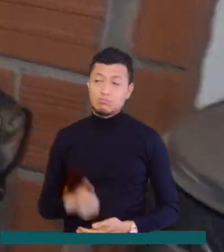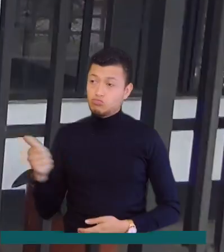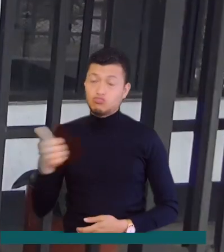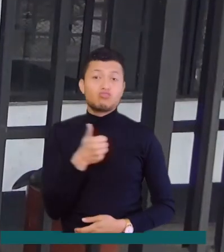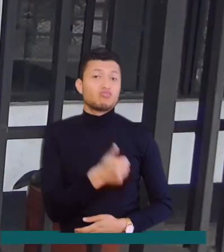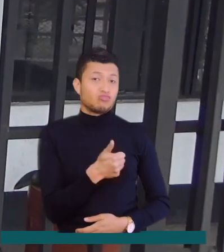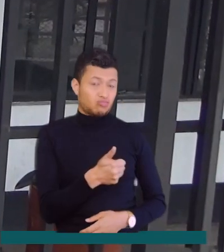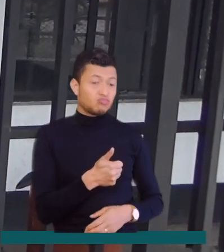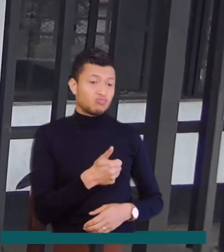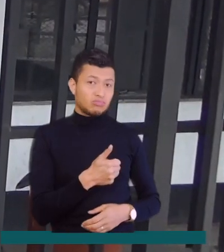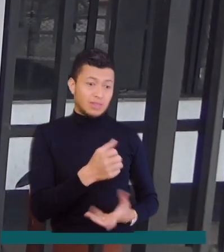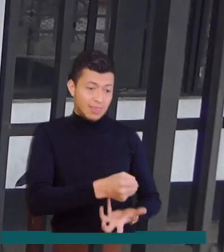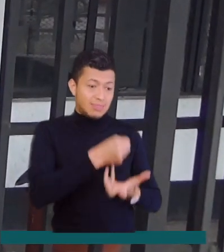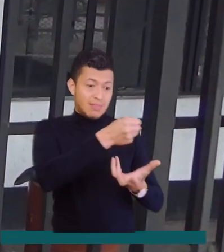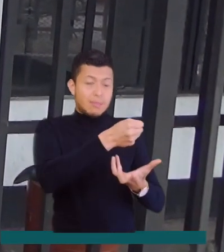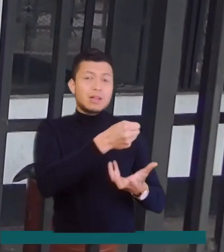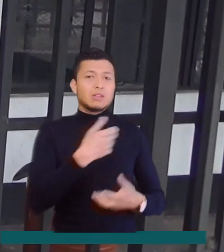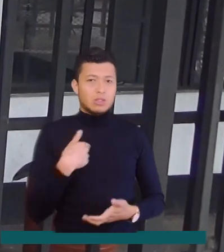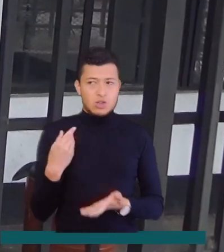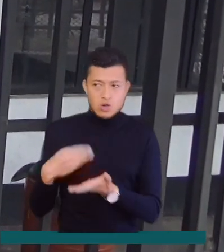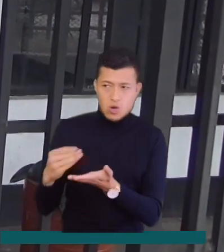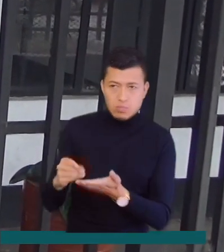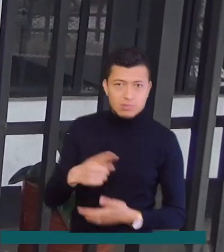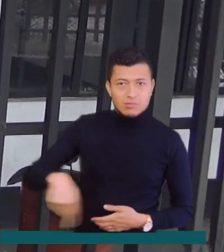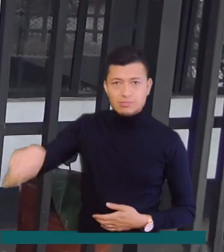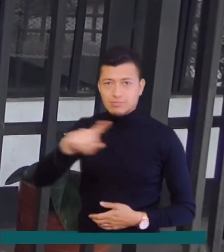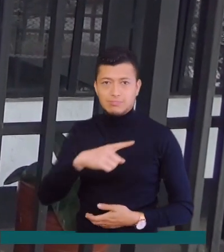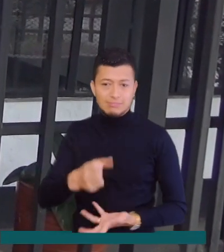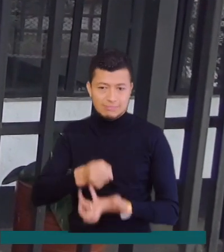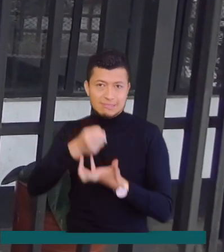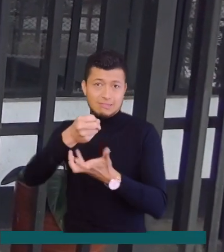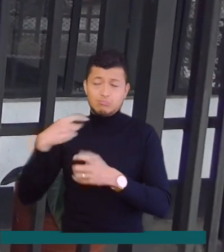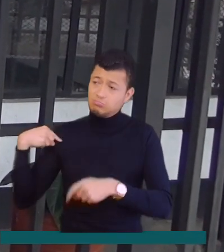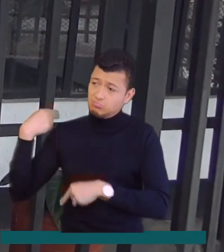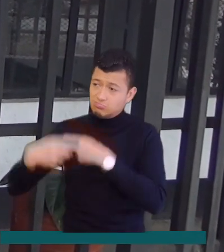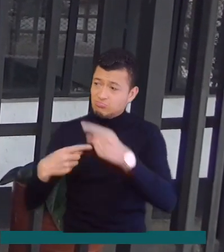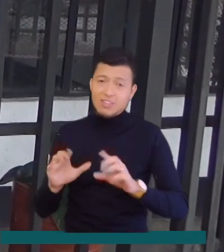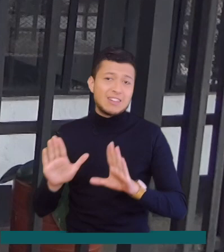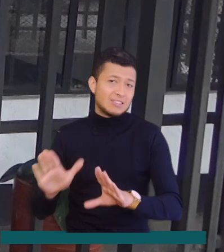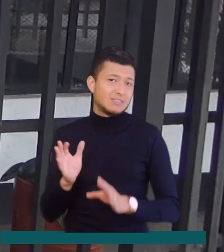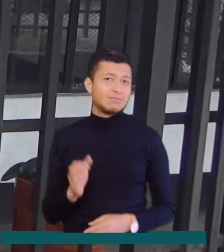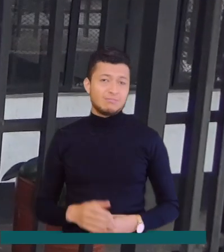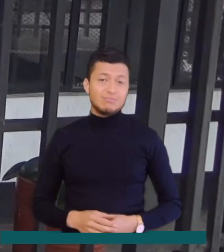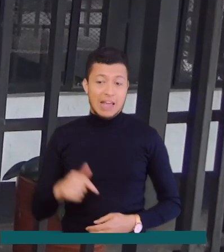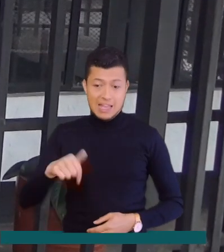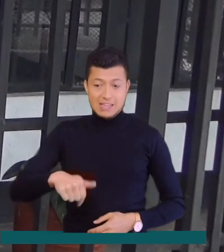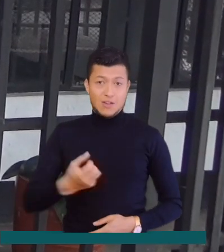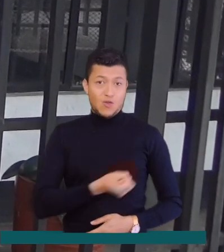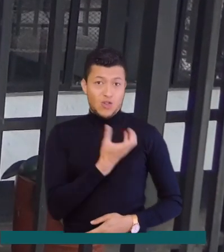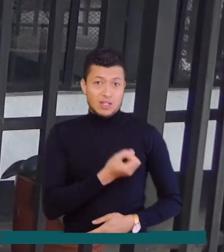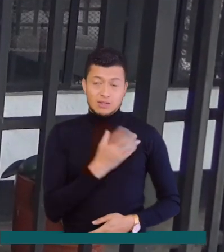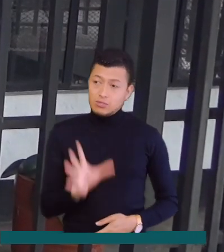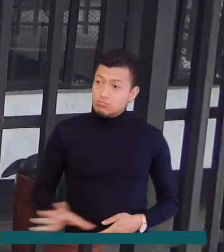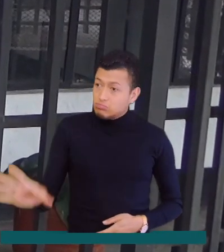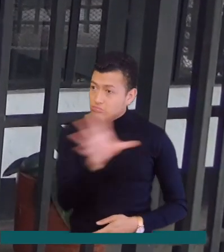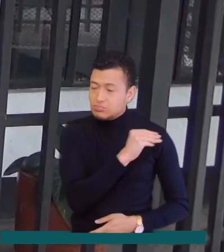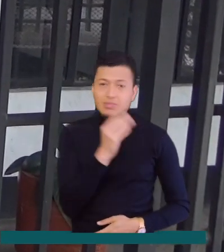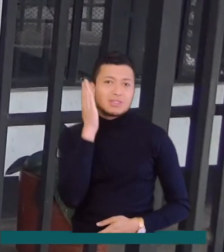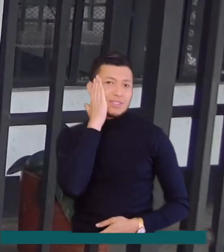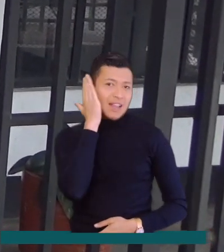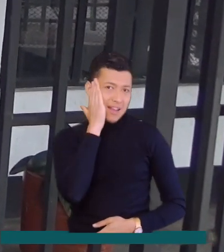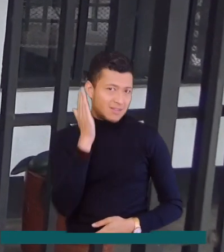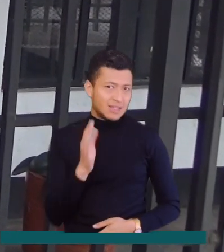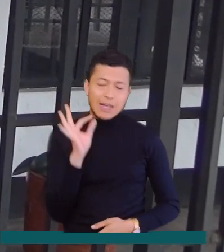los tamales, hace aproximadamente 10 años les compro tamales acá, ellos son muy buenos, son de mucha tradición, acá yo creo que en Florencia todo el mundo sabe,